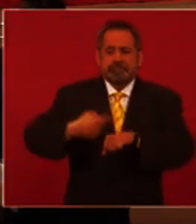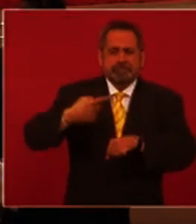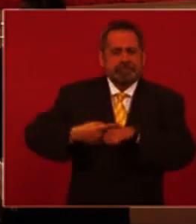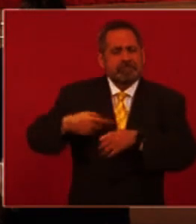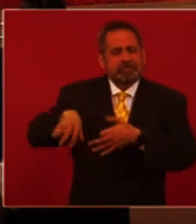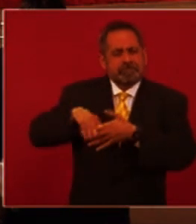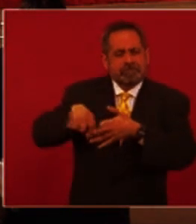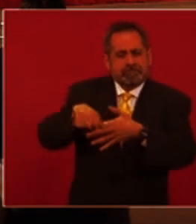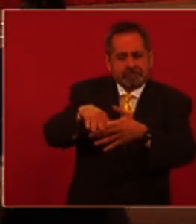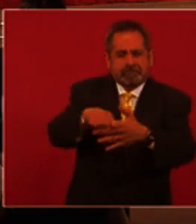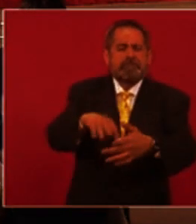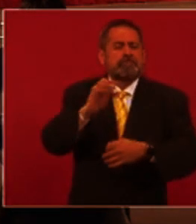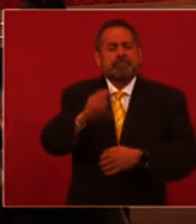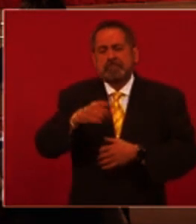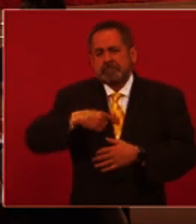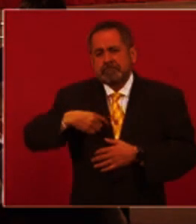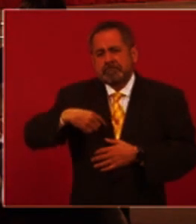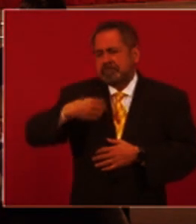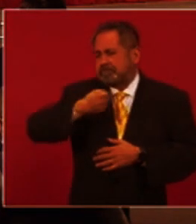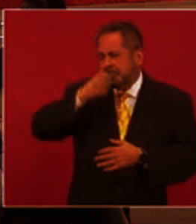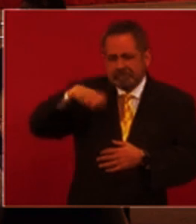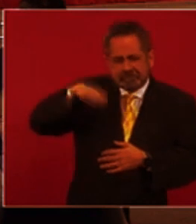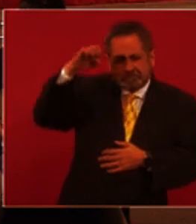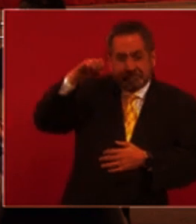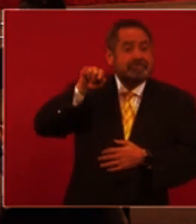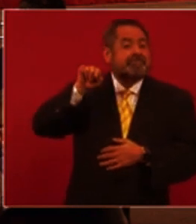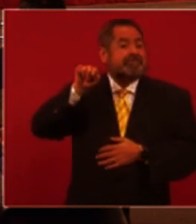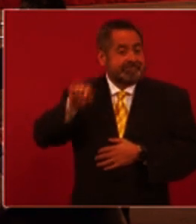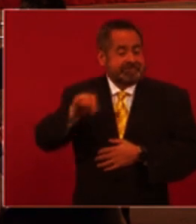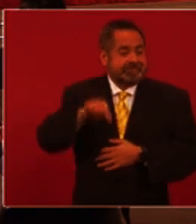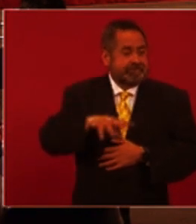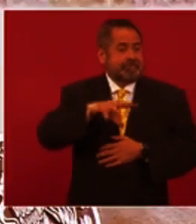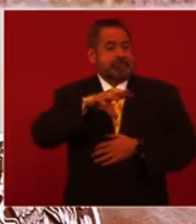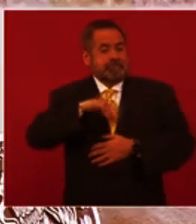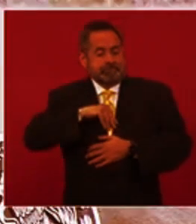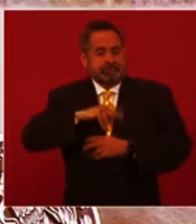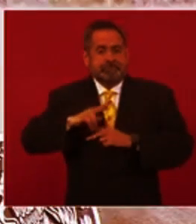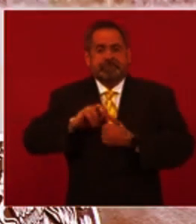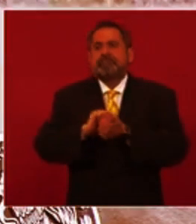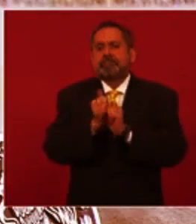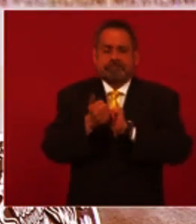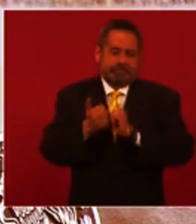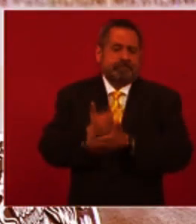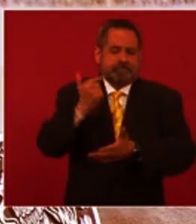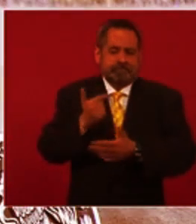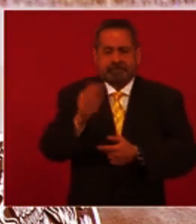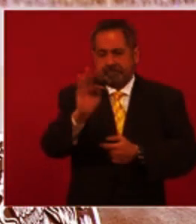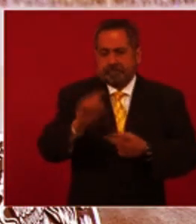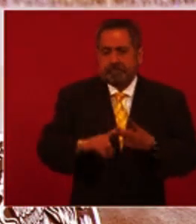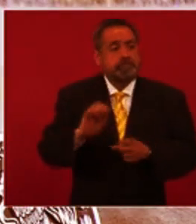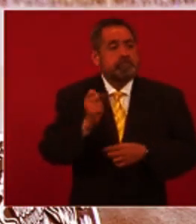o edad muy avanzada, también tiene una mayor probabilidad de complicarse, a diferencia de las personas jóvenes sin